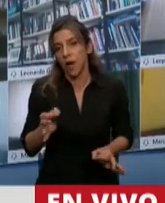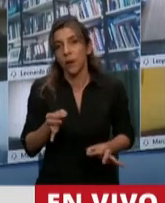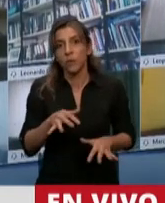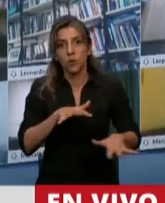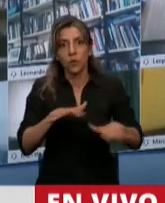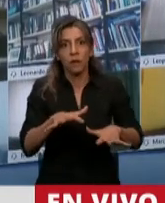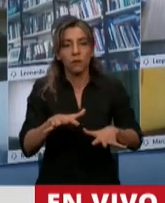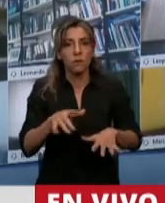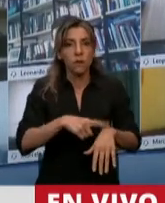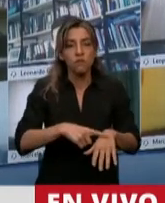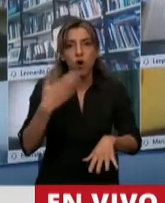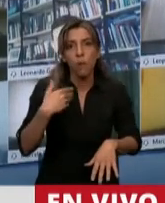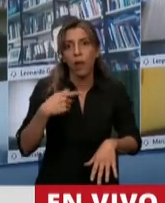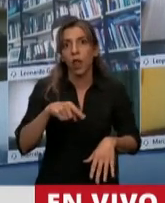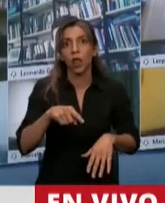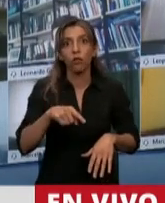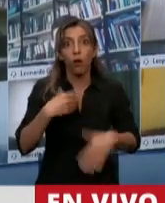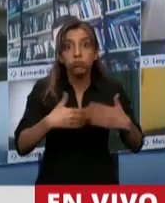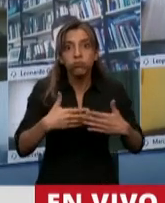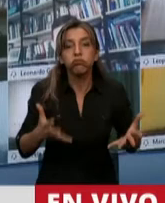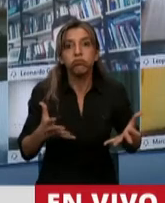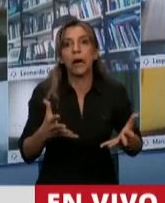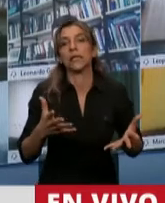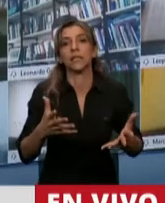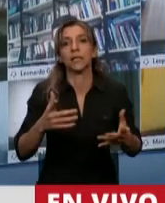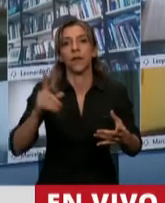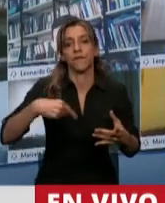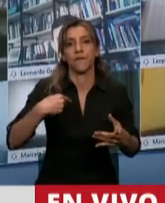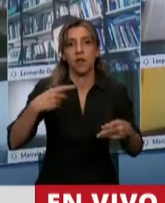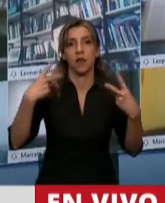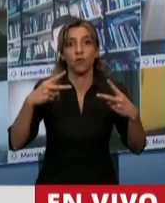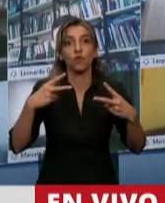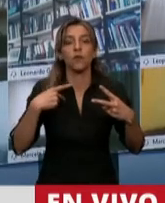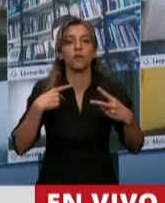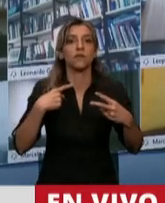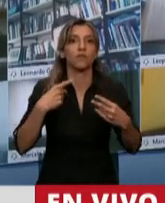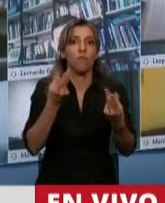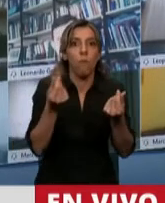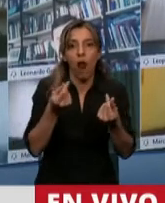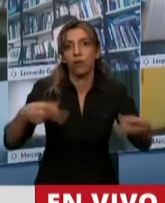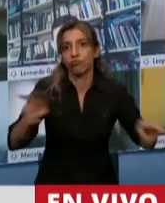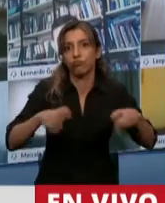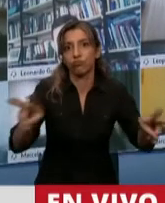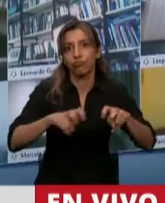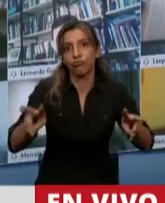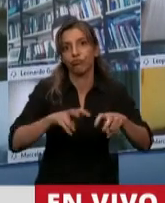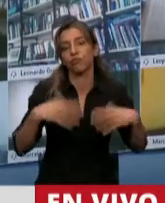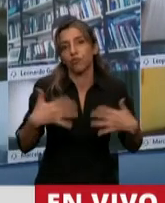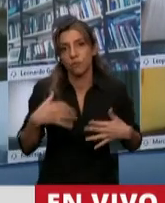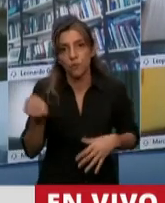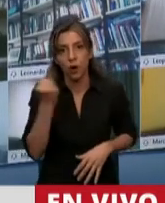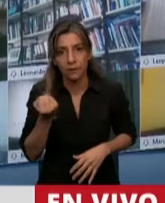una gran generadora de visas y me parece que puede transformarse nuevamente en eso, una actividad